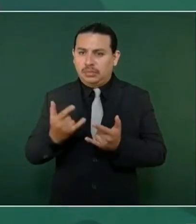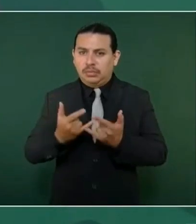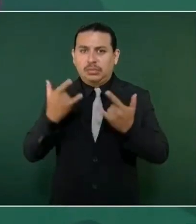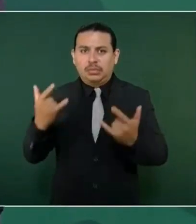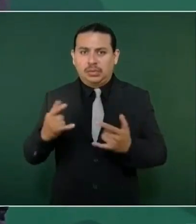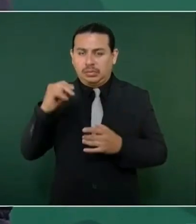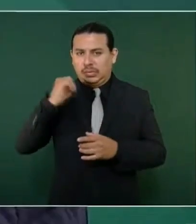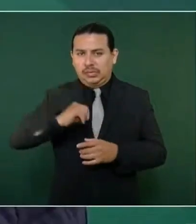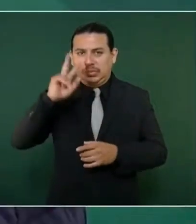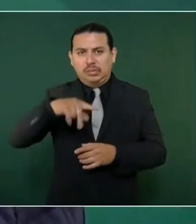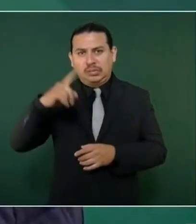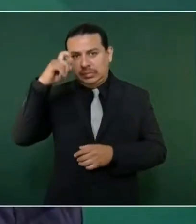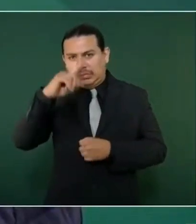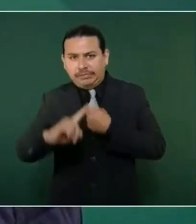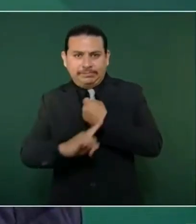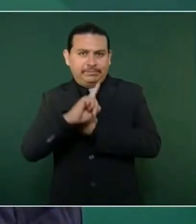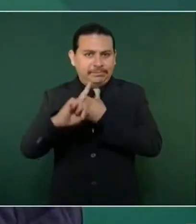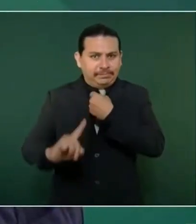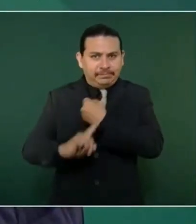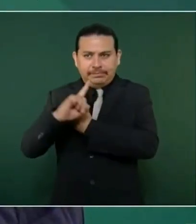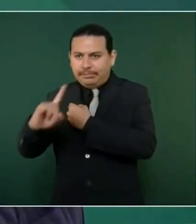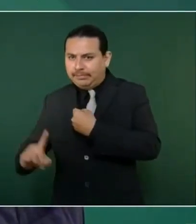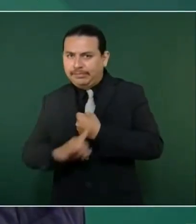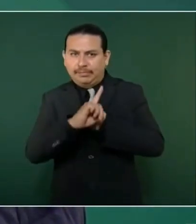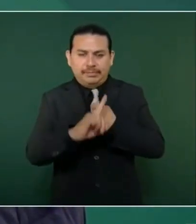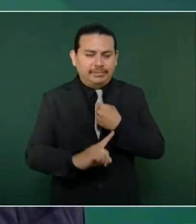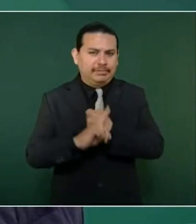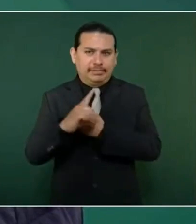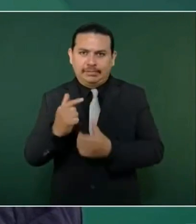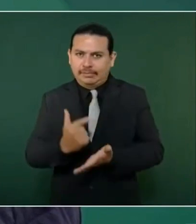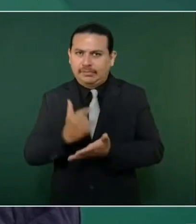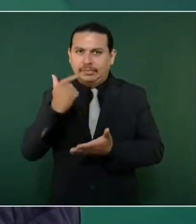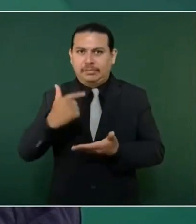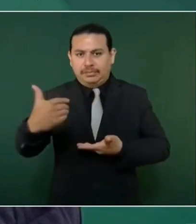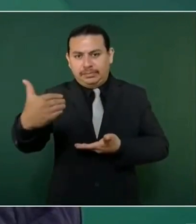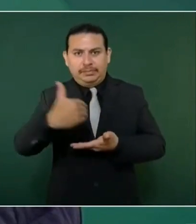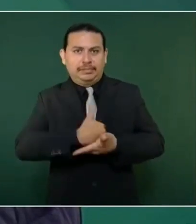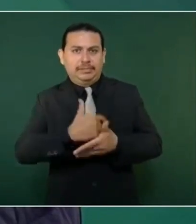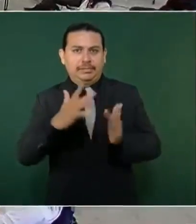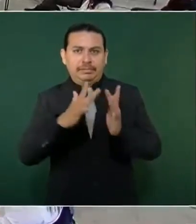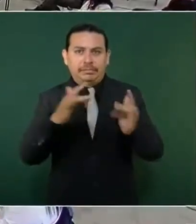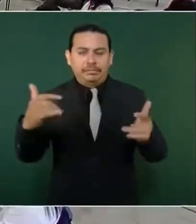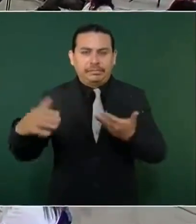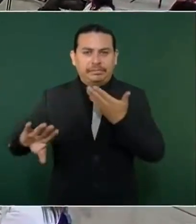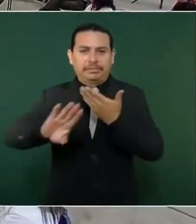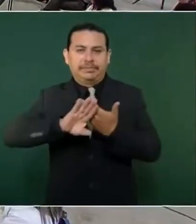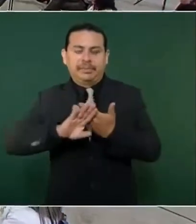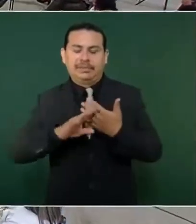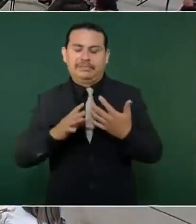difíciles cuando nos invadieron los franceses.